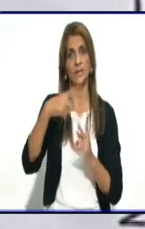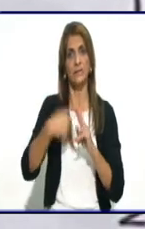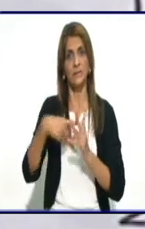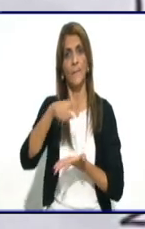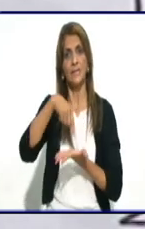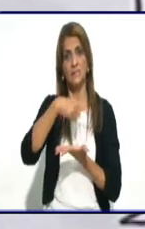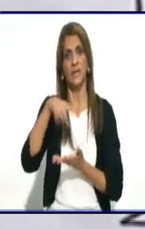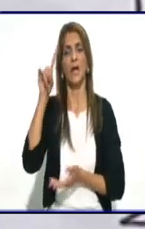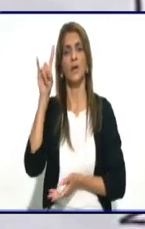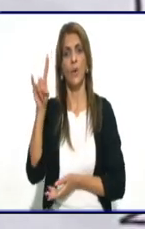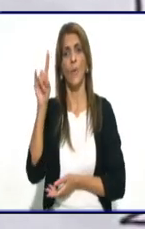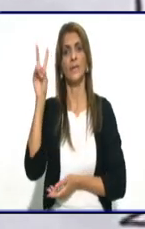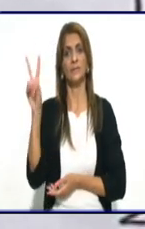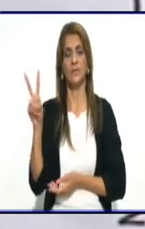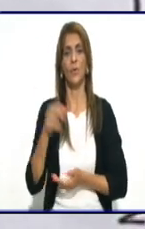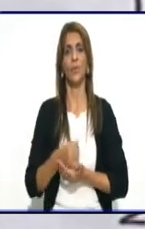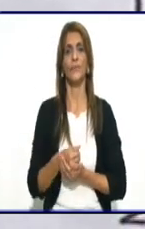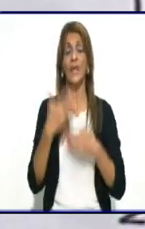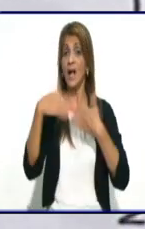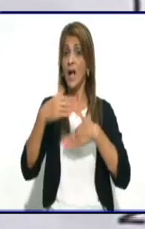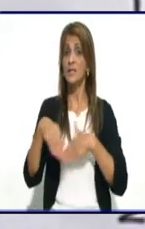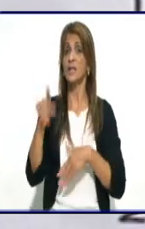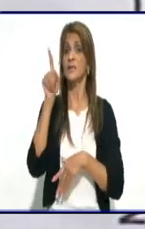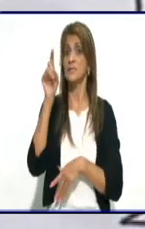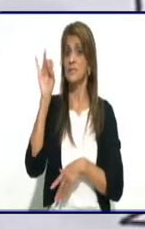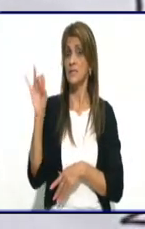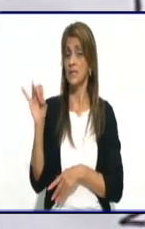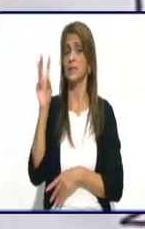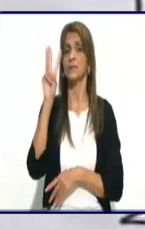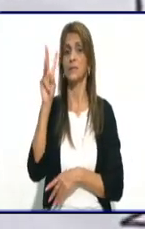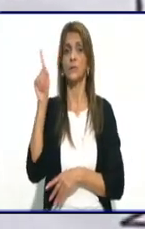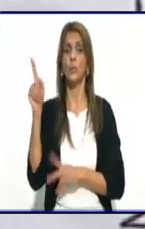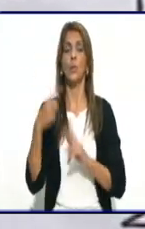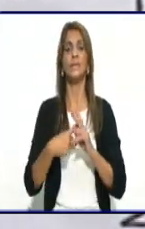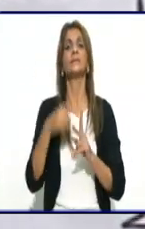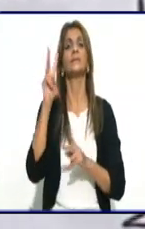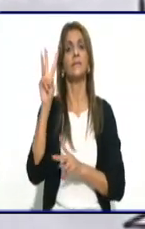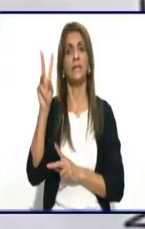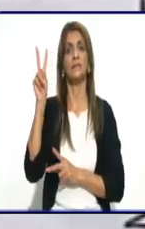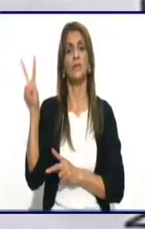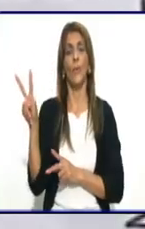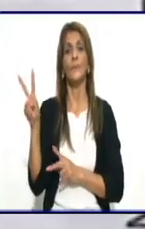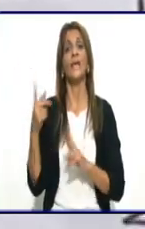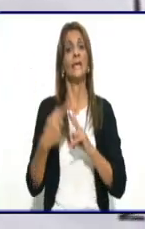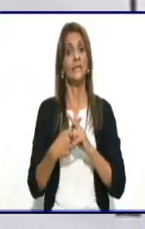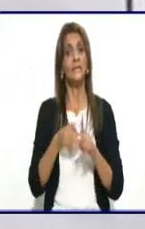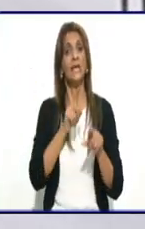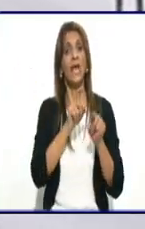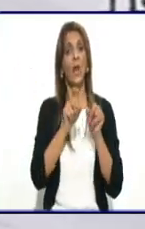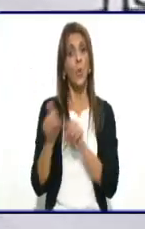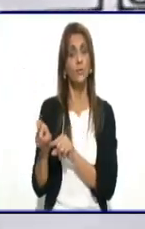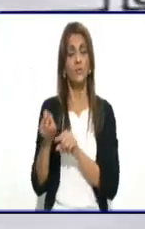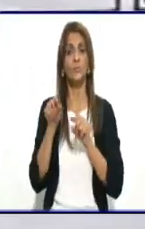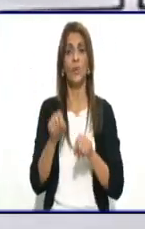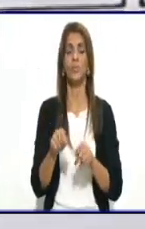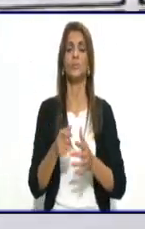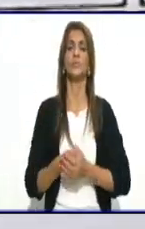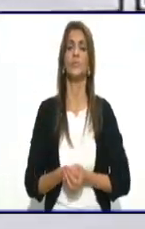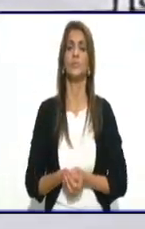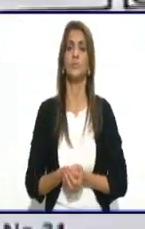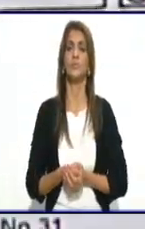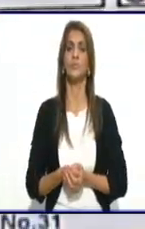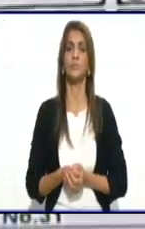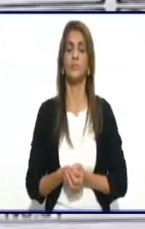17, 21, 36 y 32. Y el último evento, que es el más complejo de estos tres, que